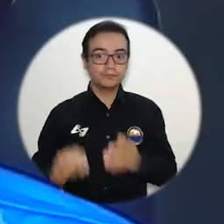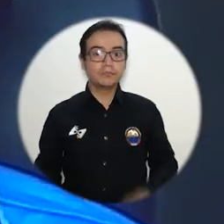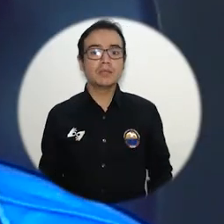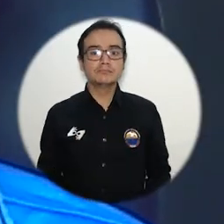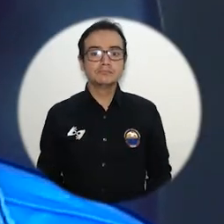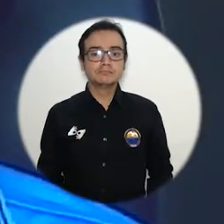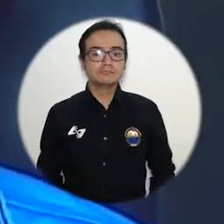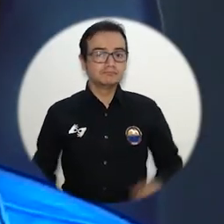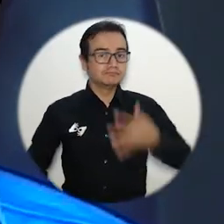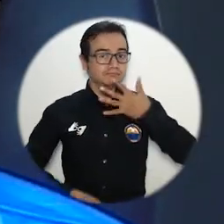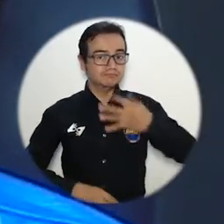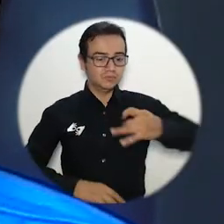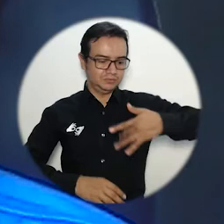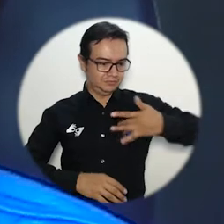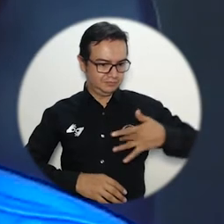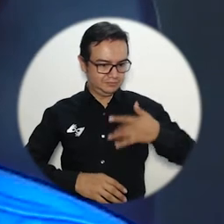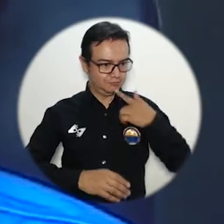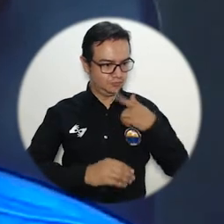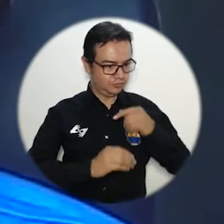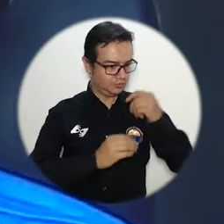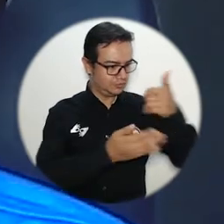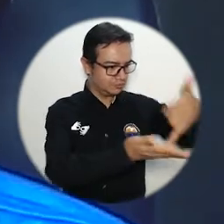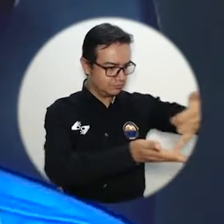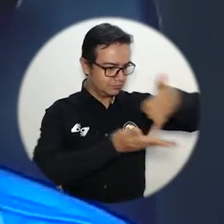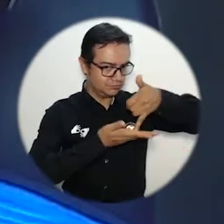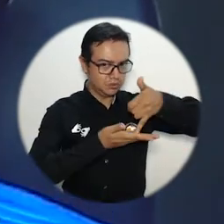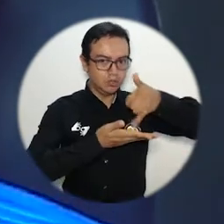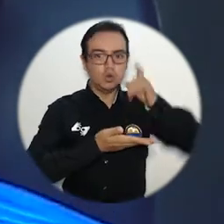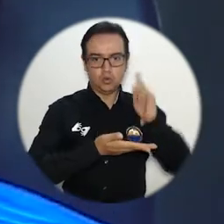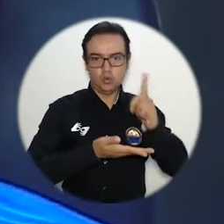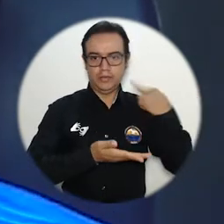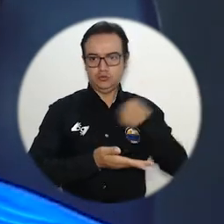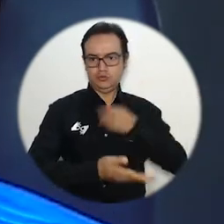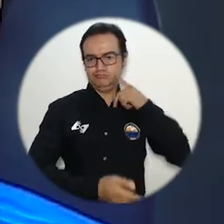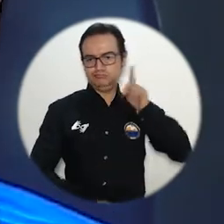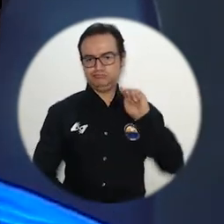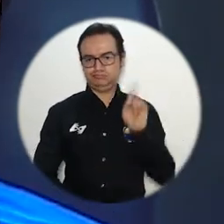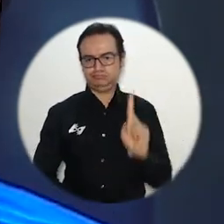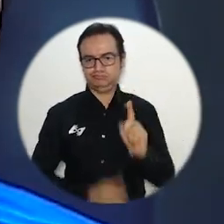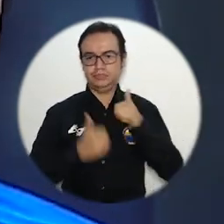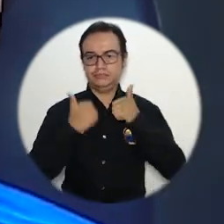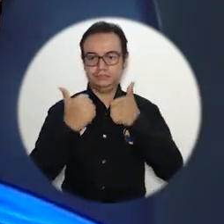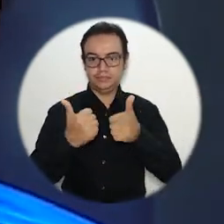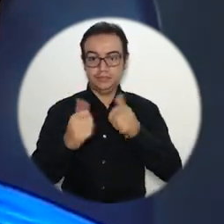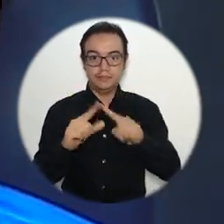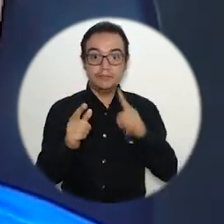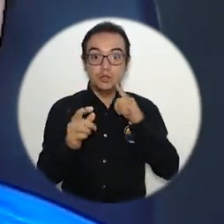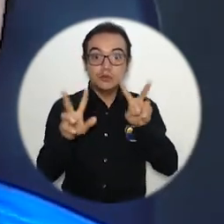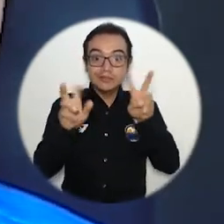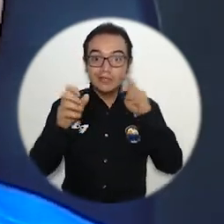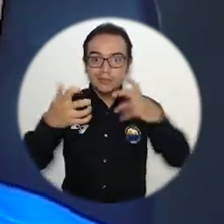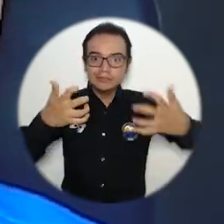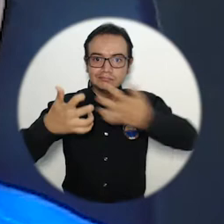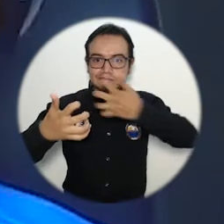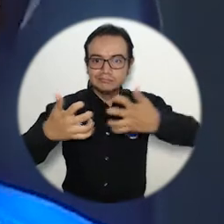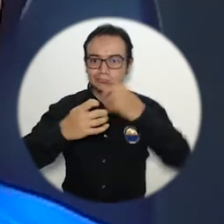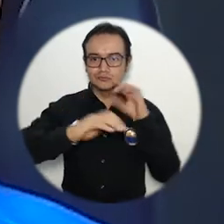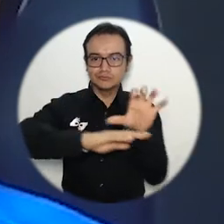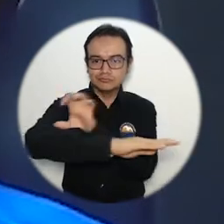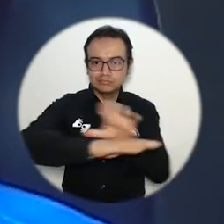reconocimiento nos lo dan porque estamos haciendo las cosas muy bien, pero todo el equipo de sistemas fue